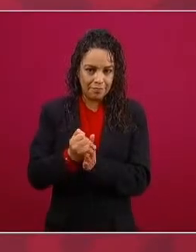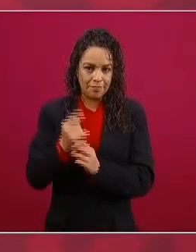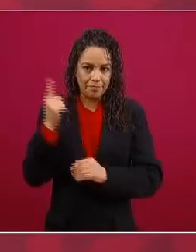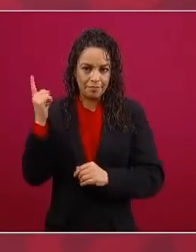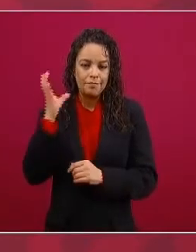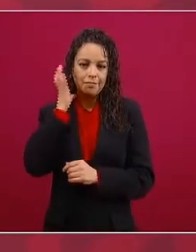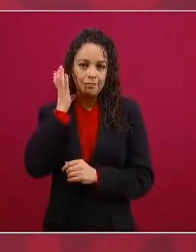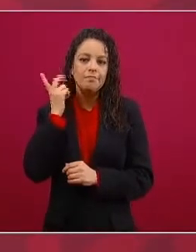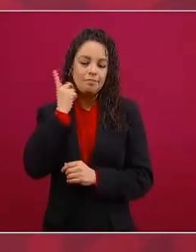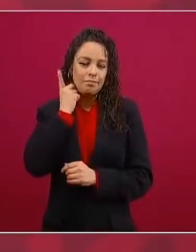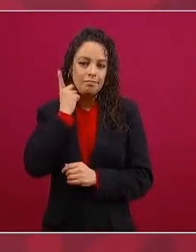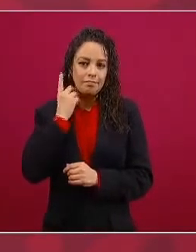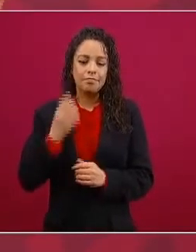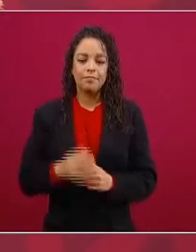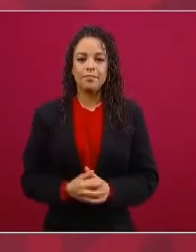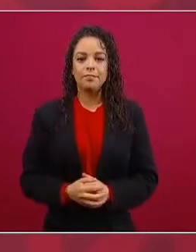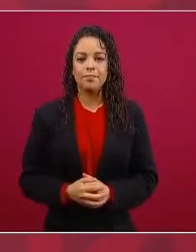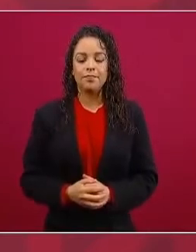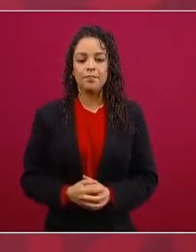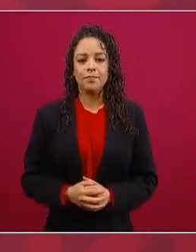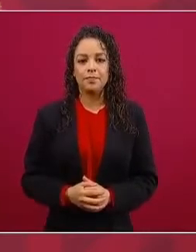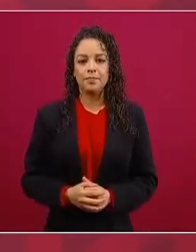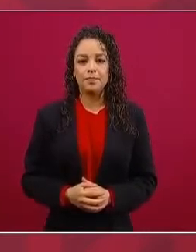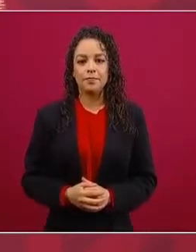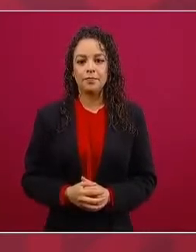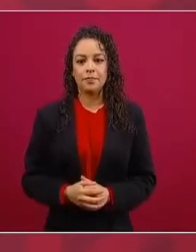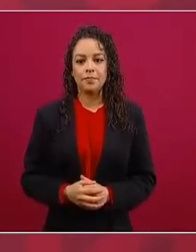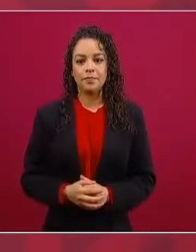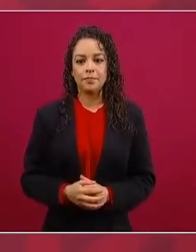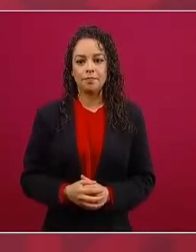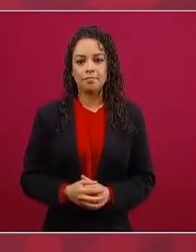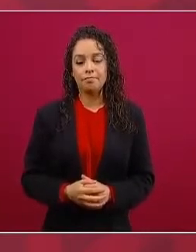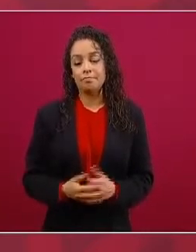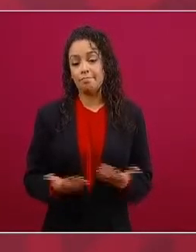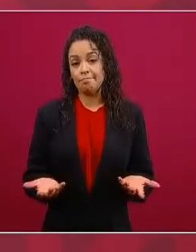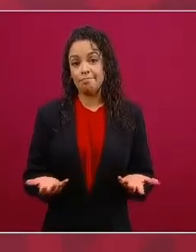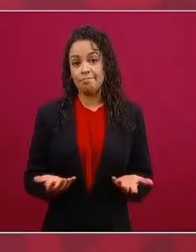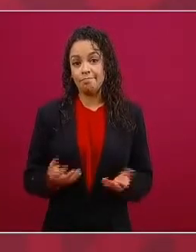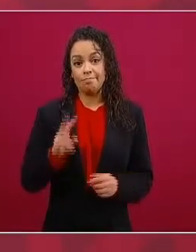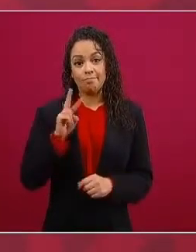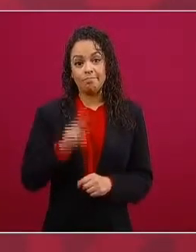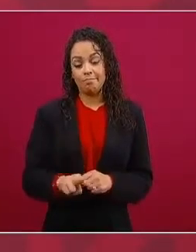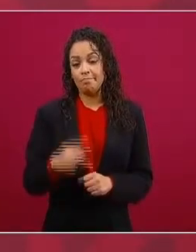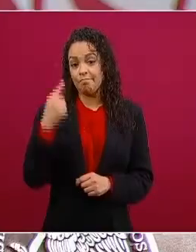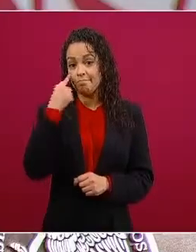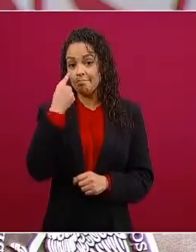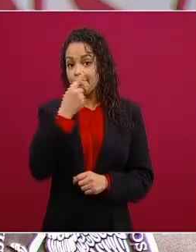pero son dos visiones